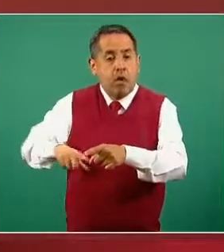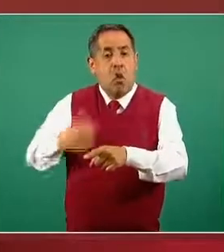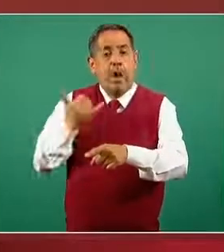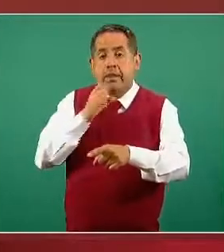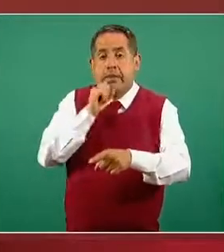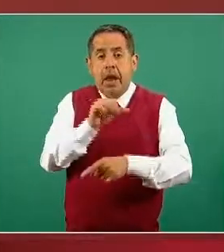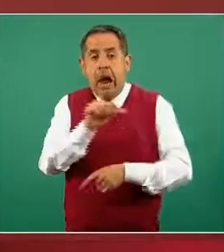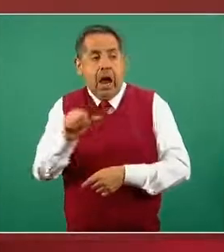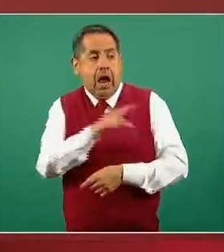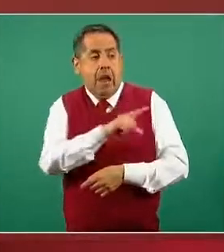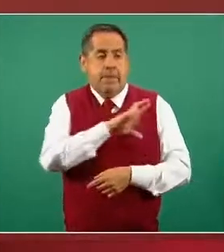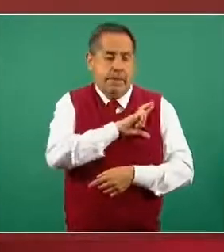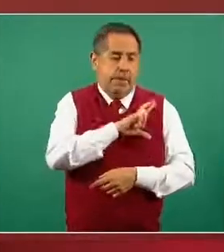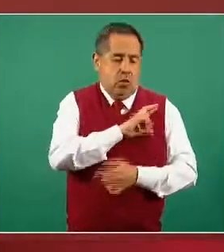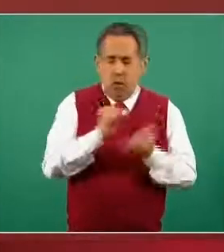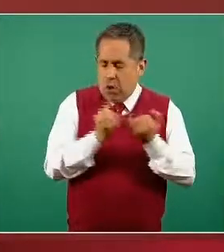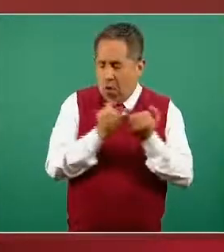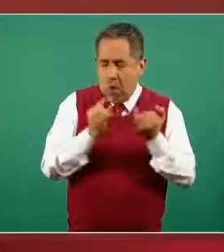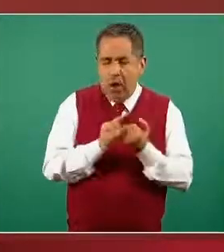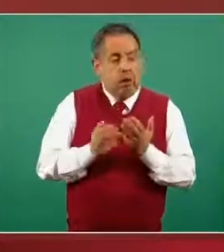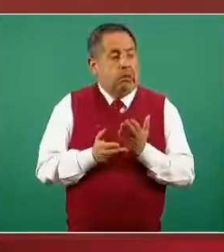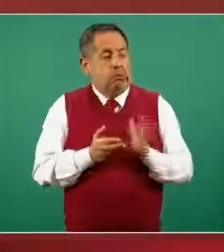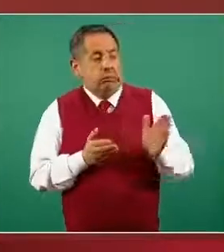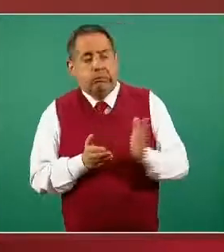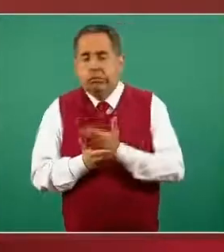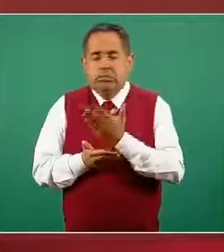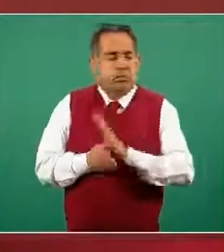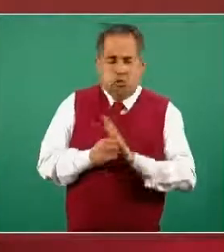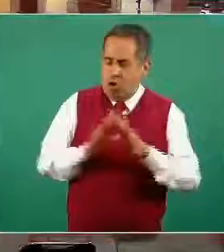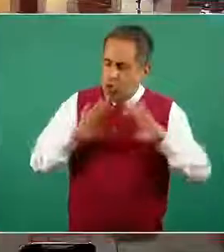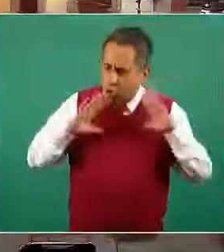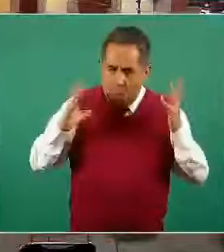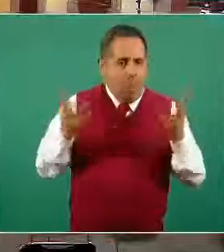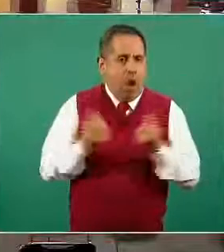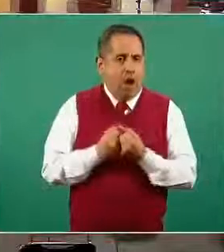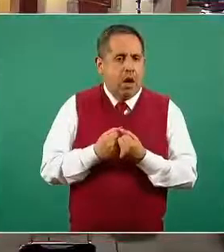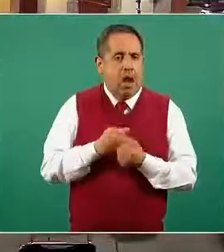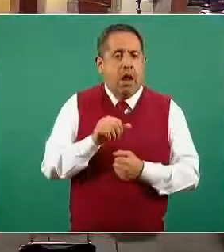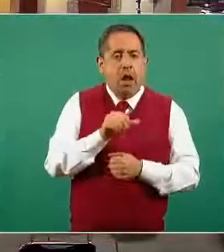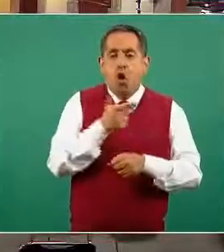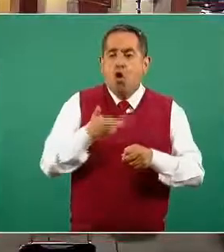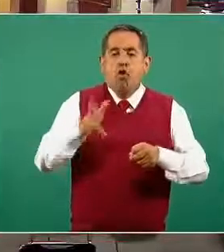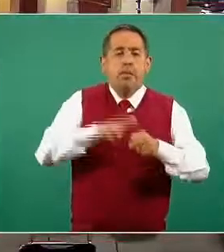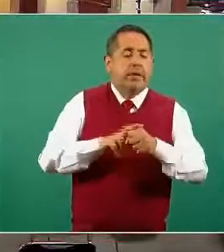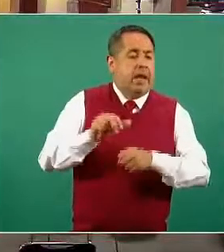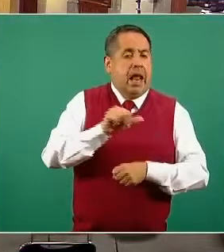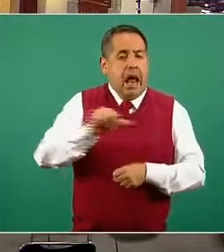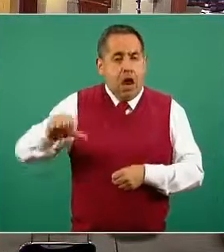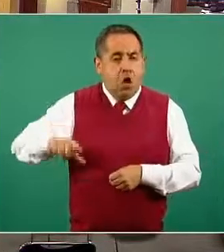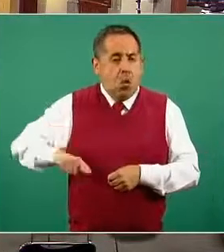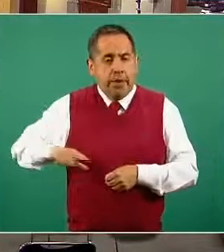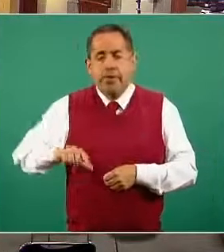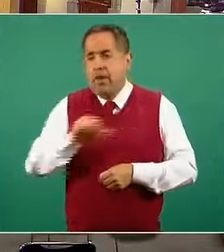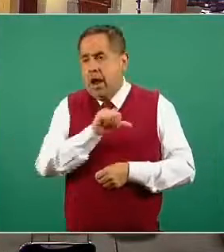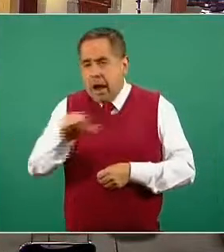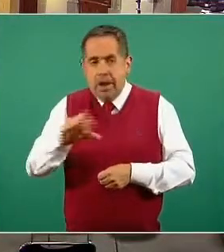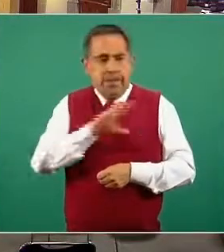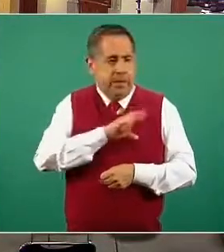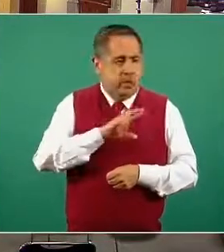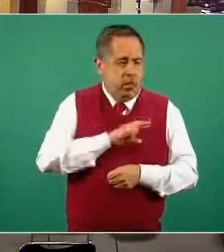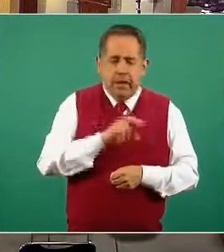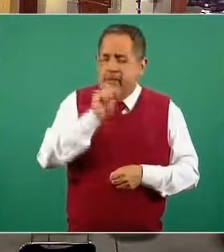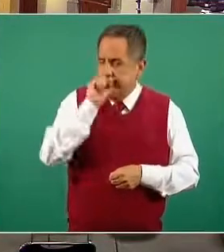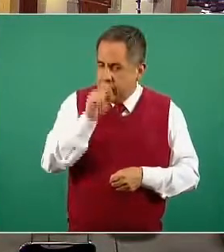privado. Por igual, no hay distinción. El personal que atiende a pacientes con COVID es el personal que